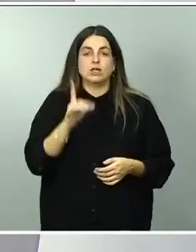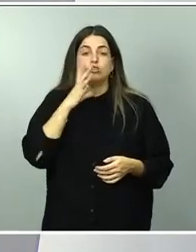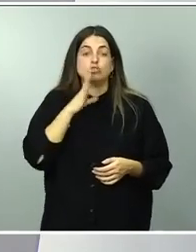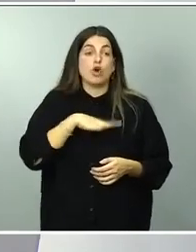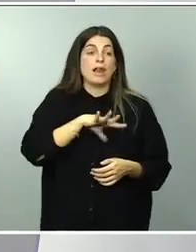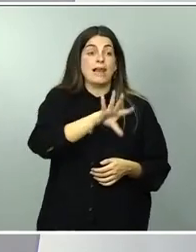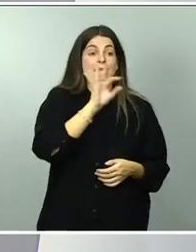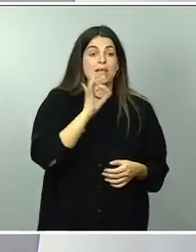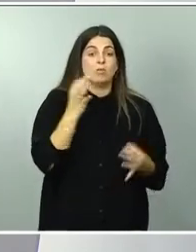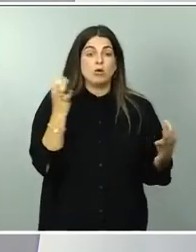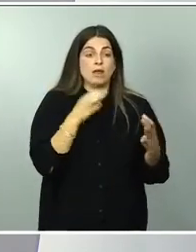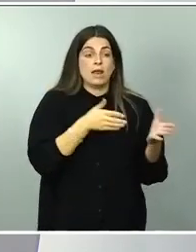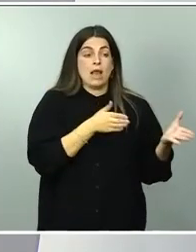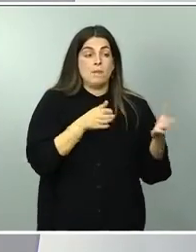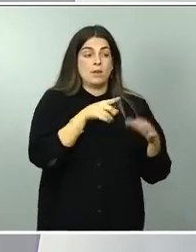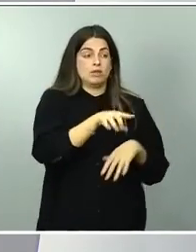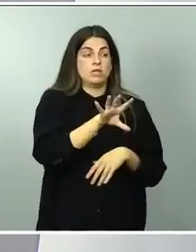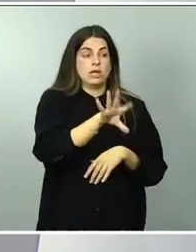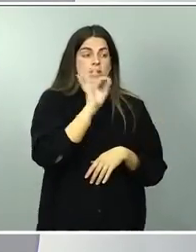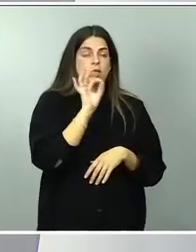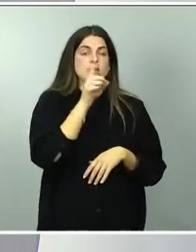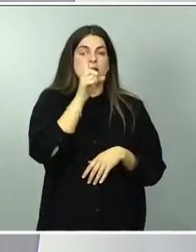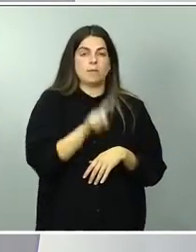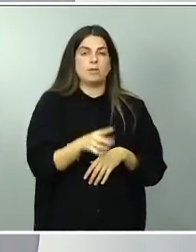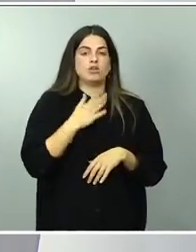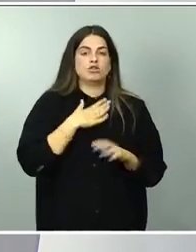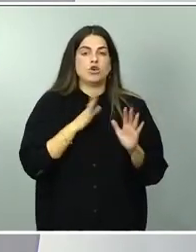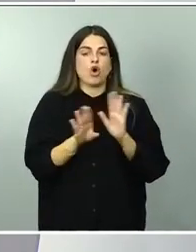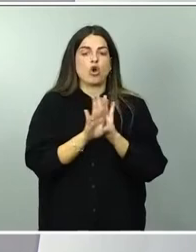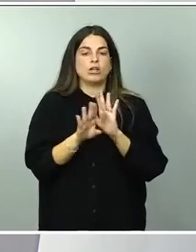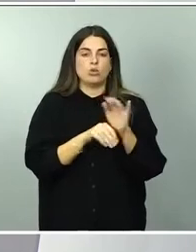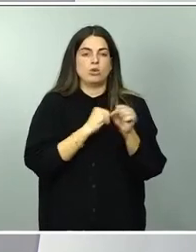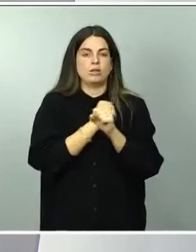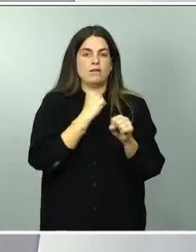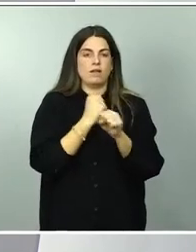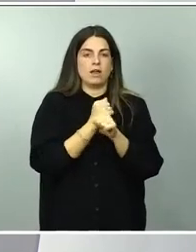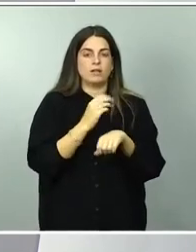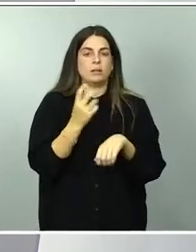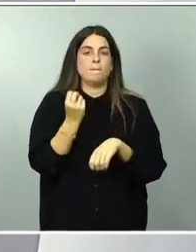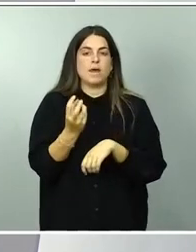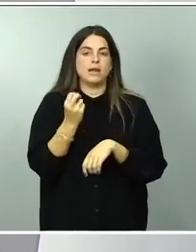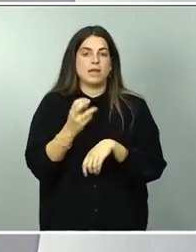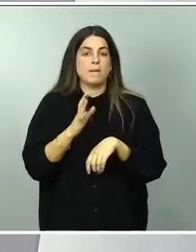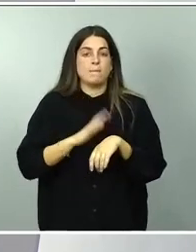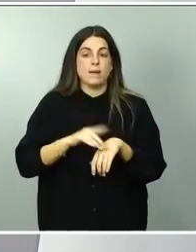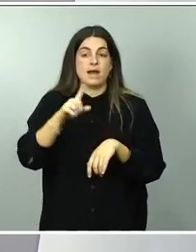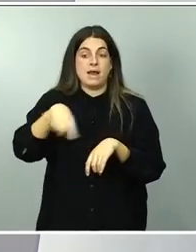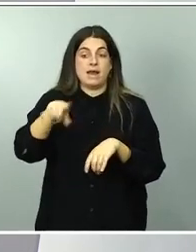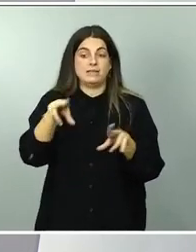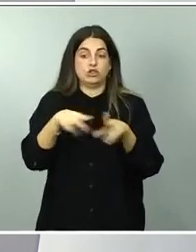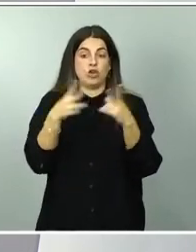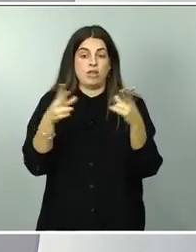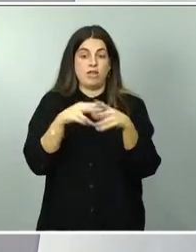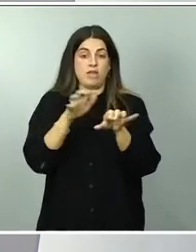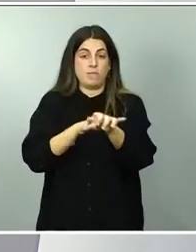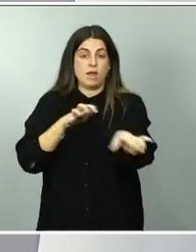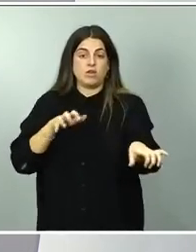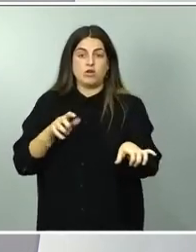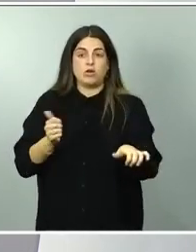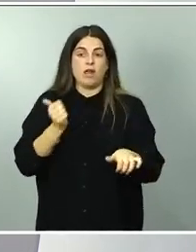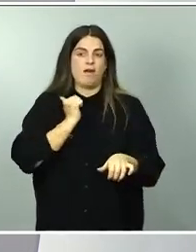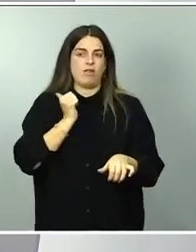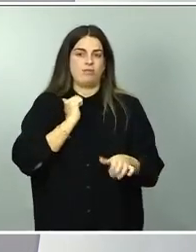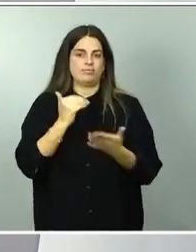este camino y también vamos a seguir trabajando para que la mayoría social de nuestro país se beneficie de otras ayudas,